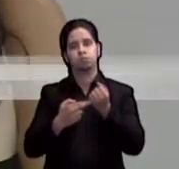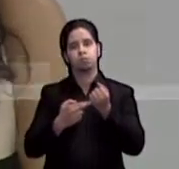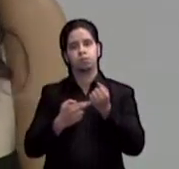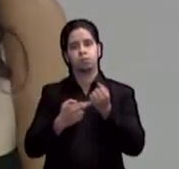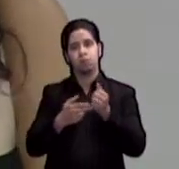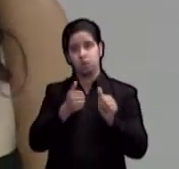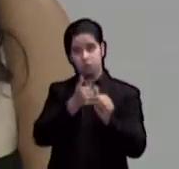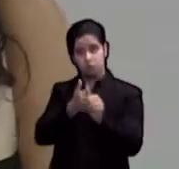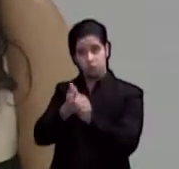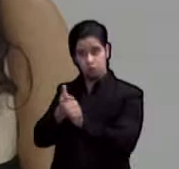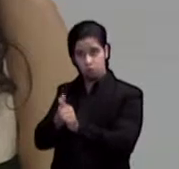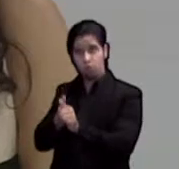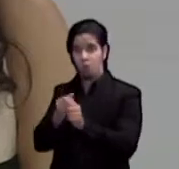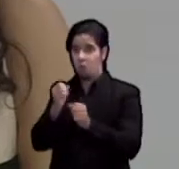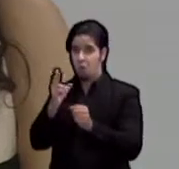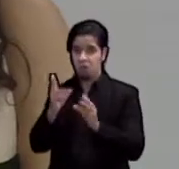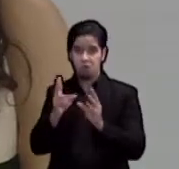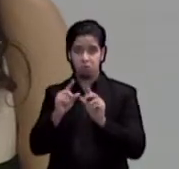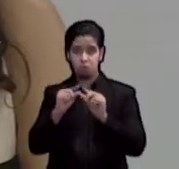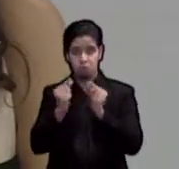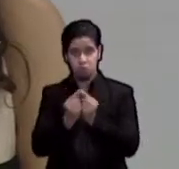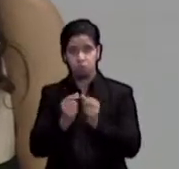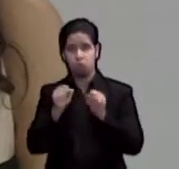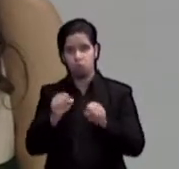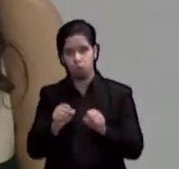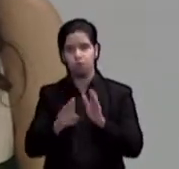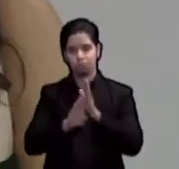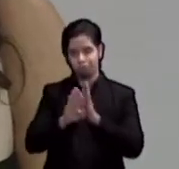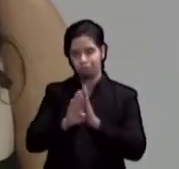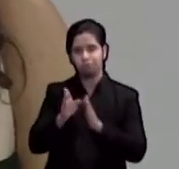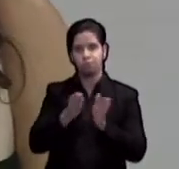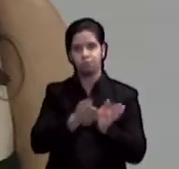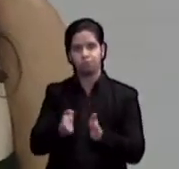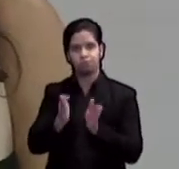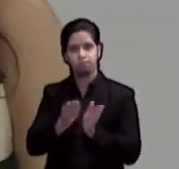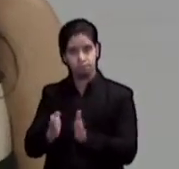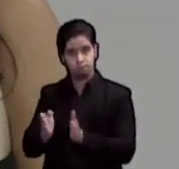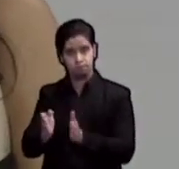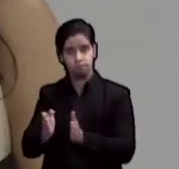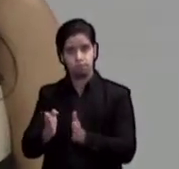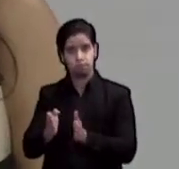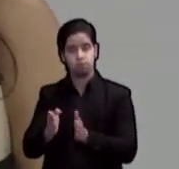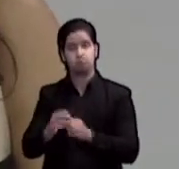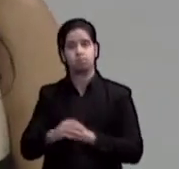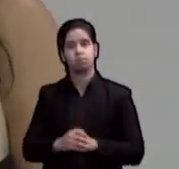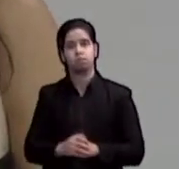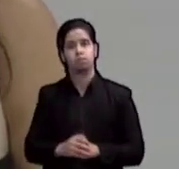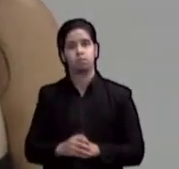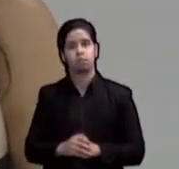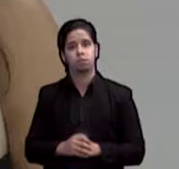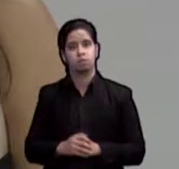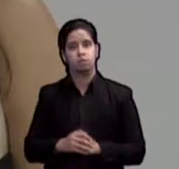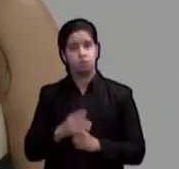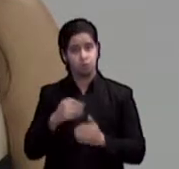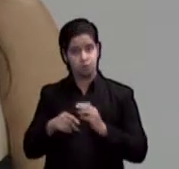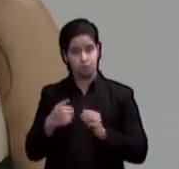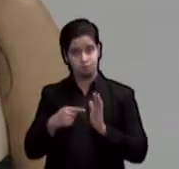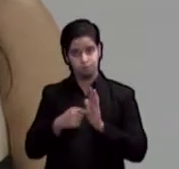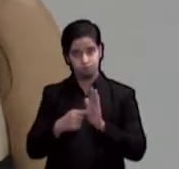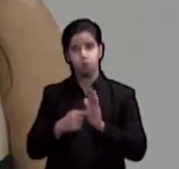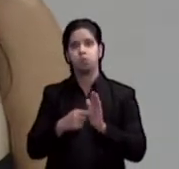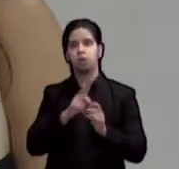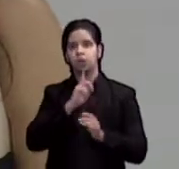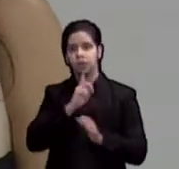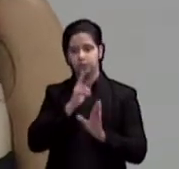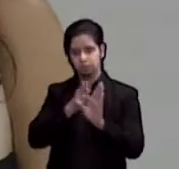individual o colectivo puedan desarrollar estrategias que garantizan una participación real y efectiva en